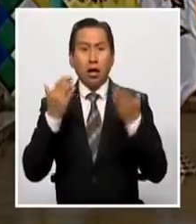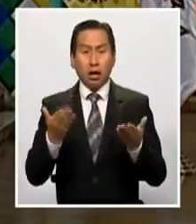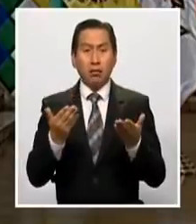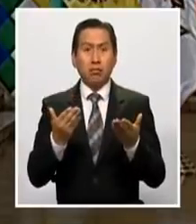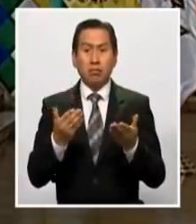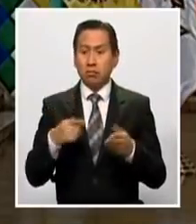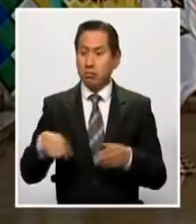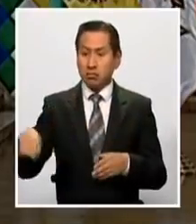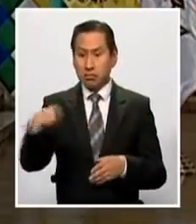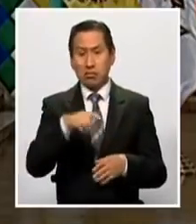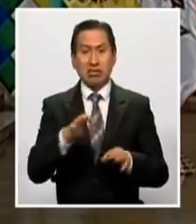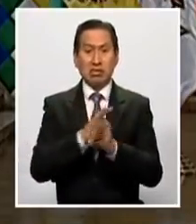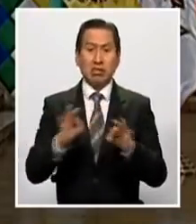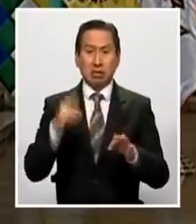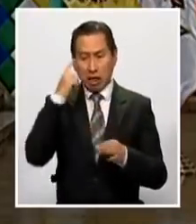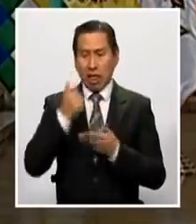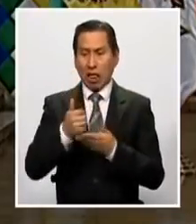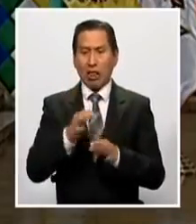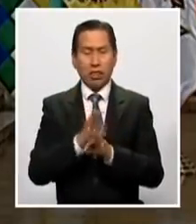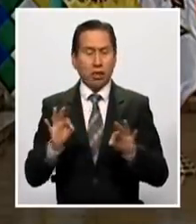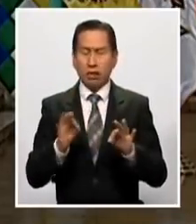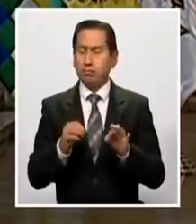nadie queda sin ayuda.